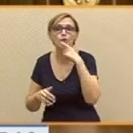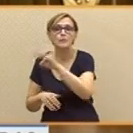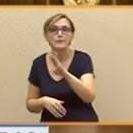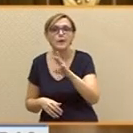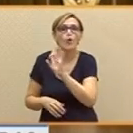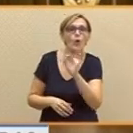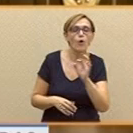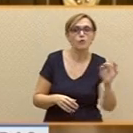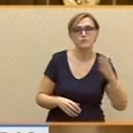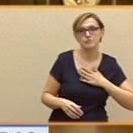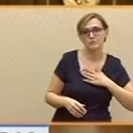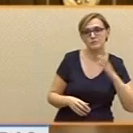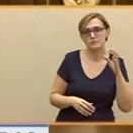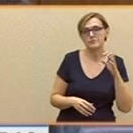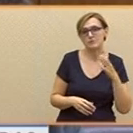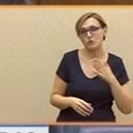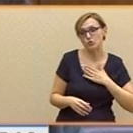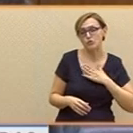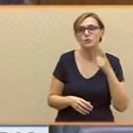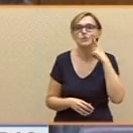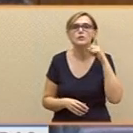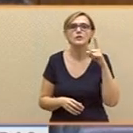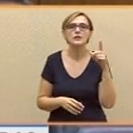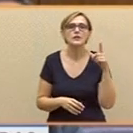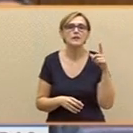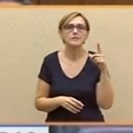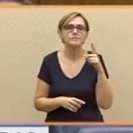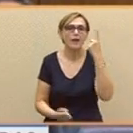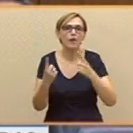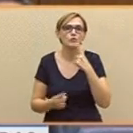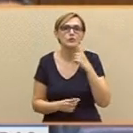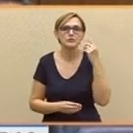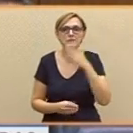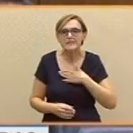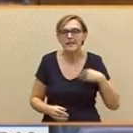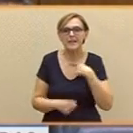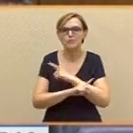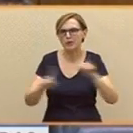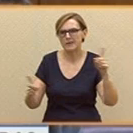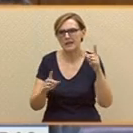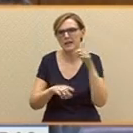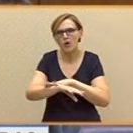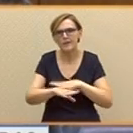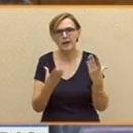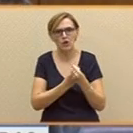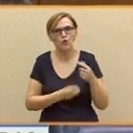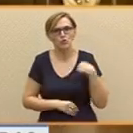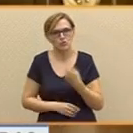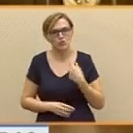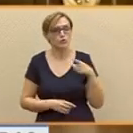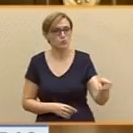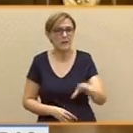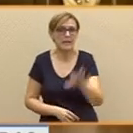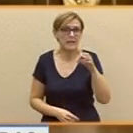En las inmediaciones de su propio partido, algunos quisieron incluso prohibirle gobernar con nosotros. Usted no ha sido capaz de elegir y por eso estamos en la